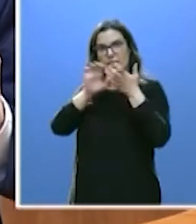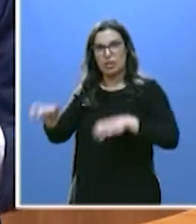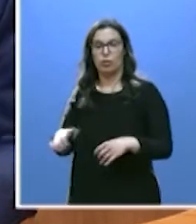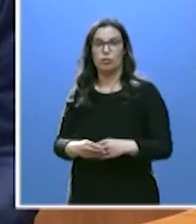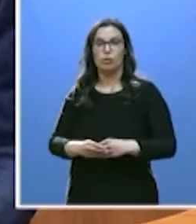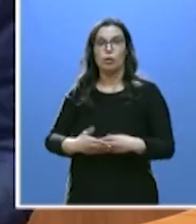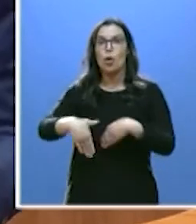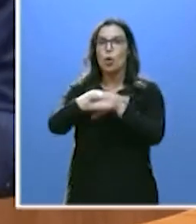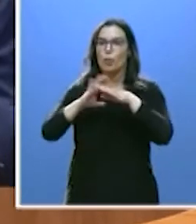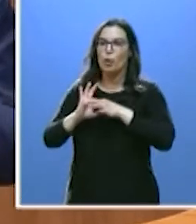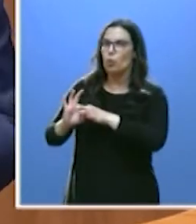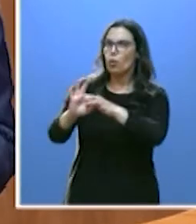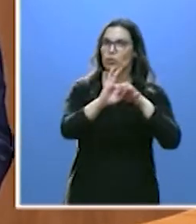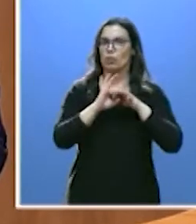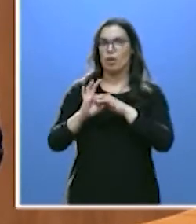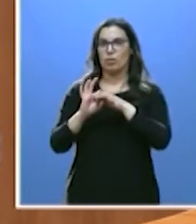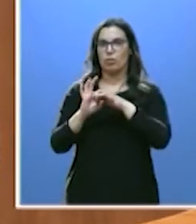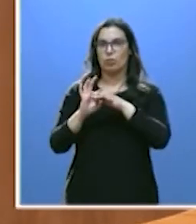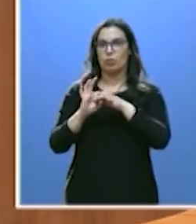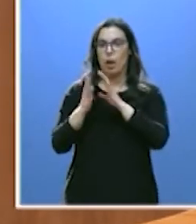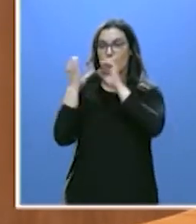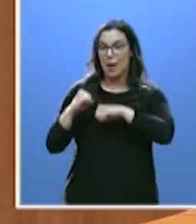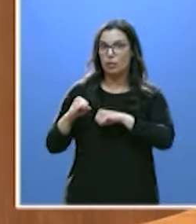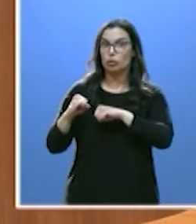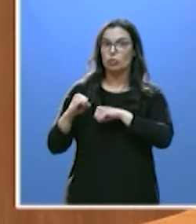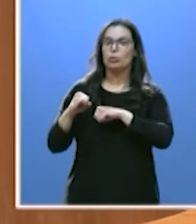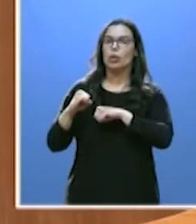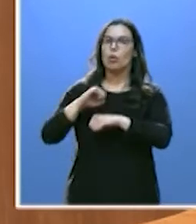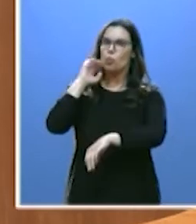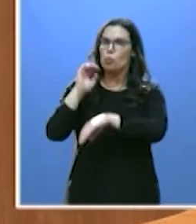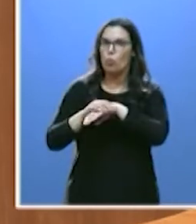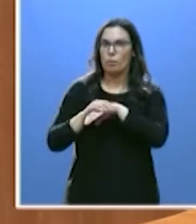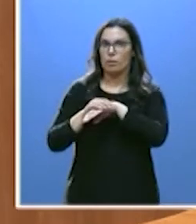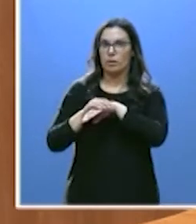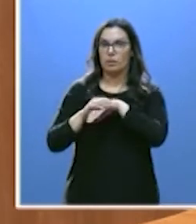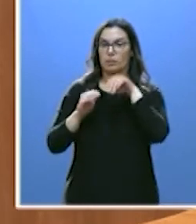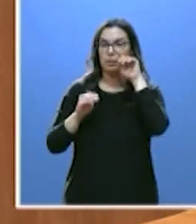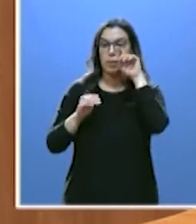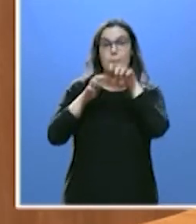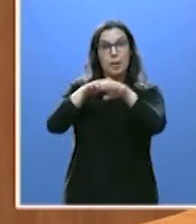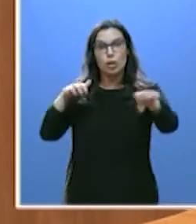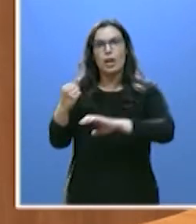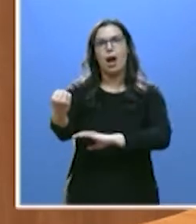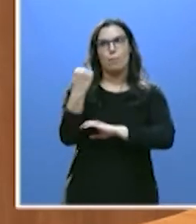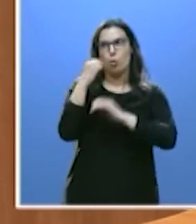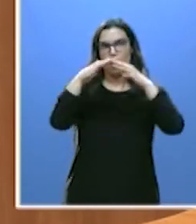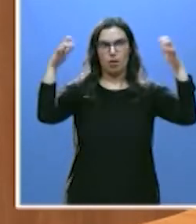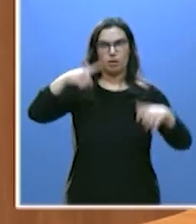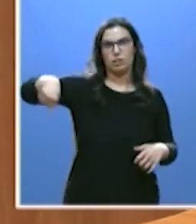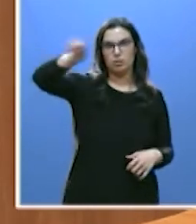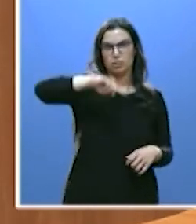un gobierno cohesionario, que cumple su pacto, un pacto respaldado mayoritariamente por esta Cámara.